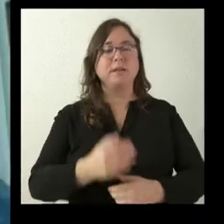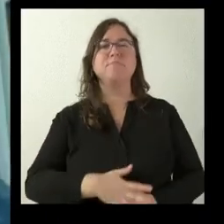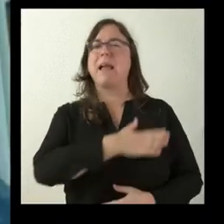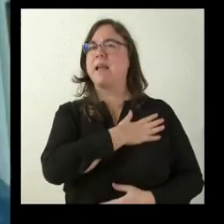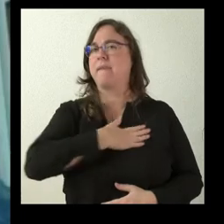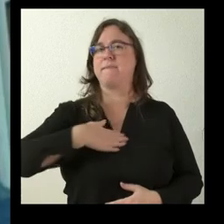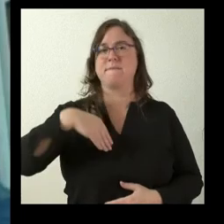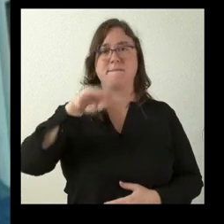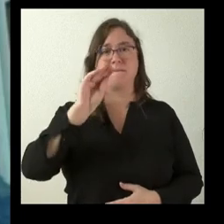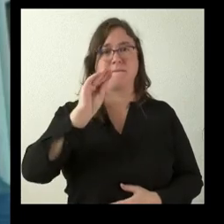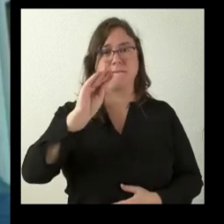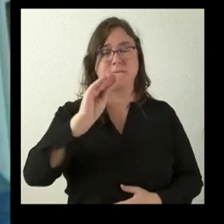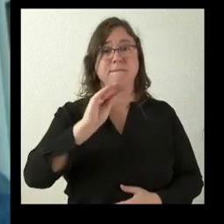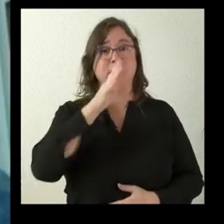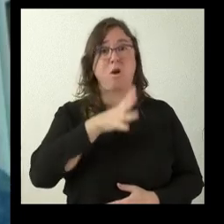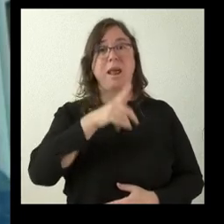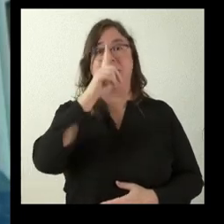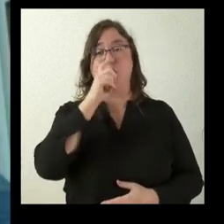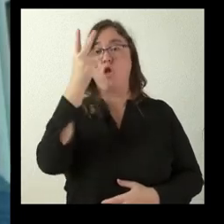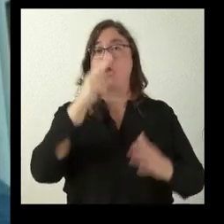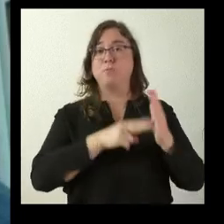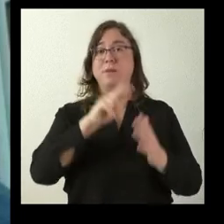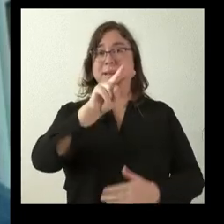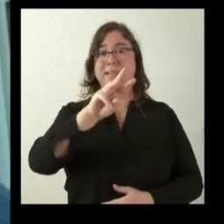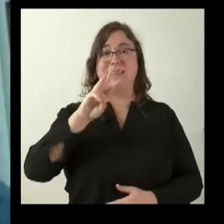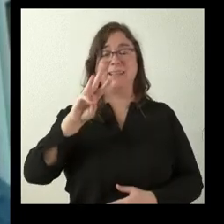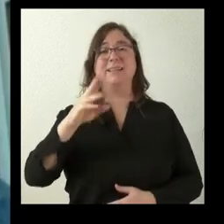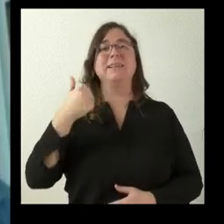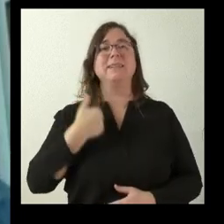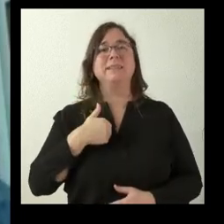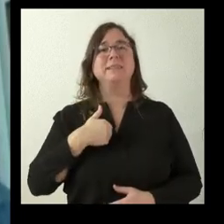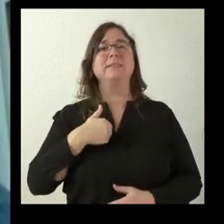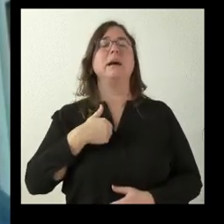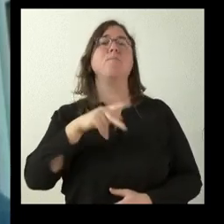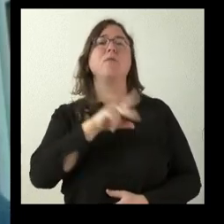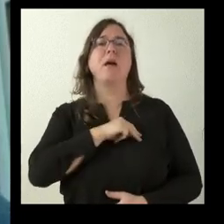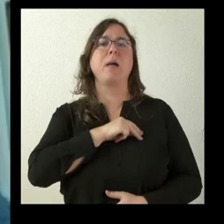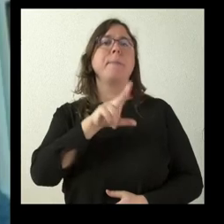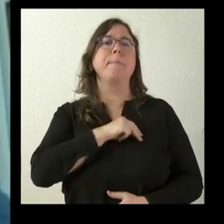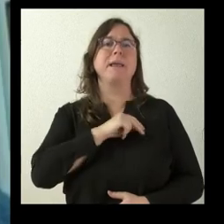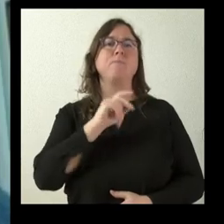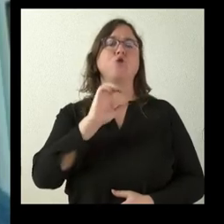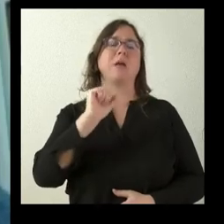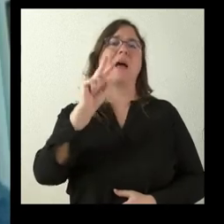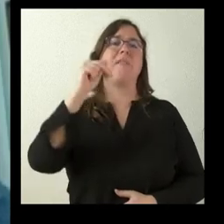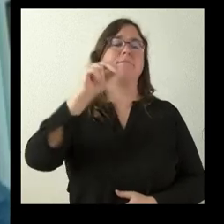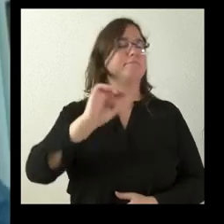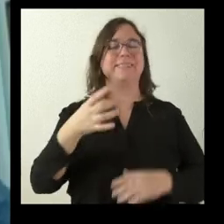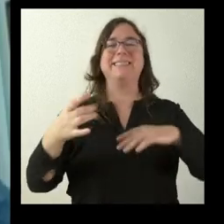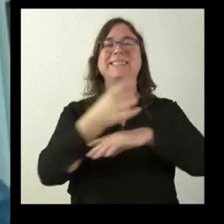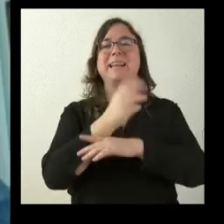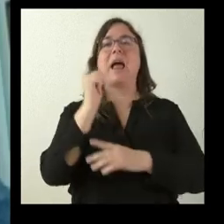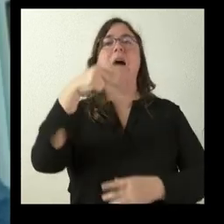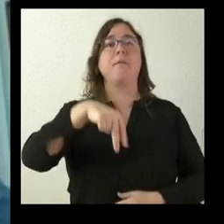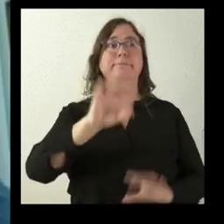preguntar ahora que en 2023 ya se va a aplicar la bonificación a los trenes a guantes y, dado que León va a quedar excluida de esa